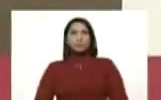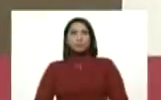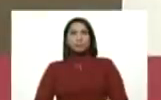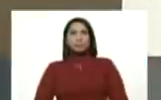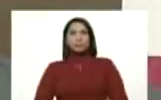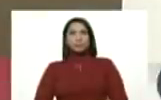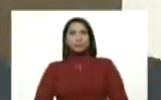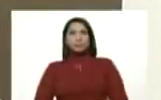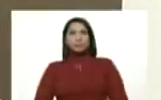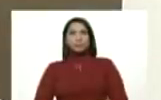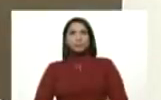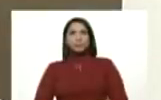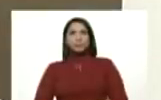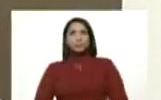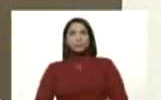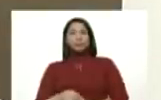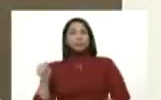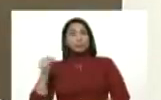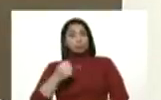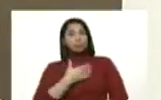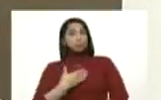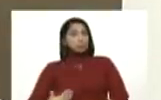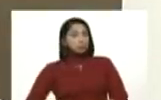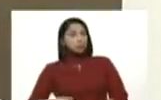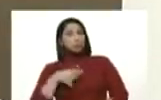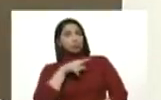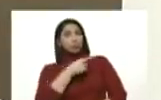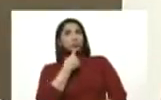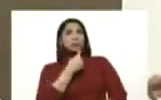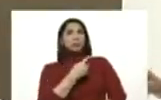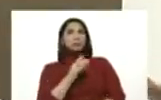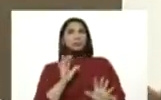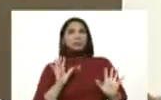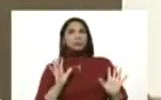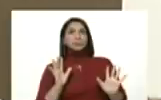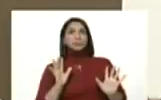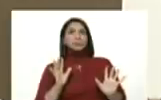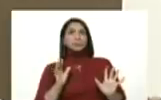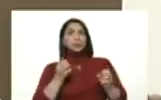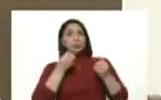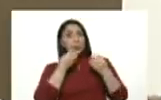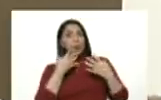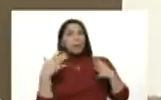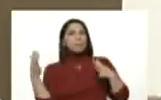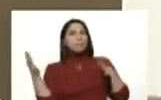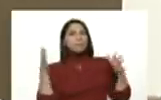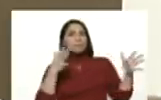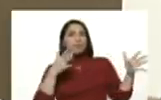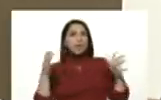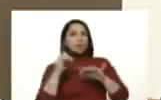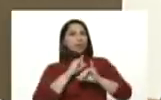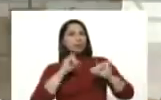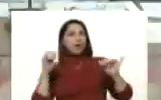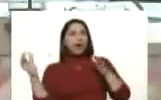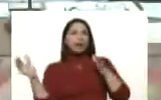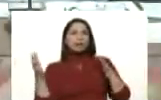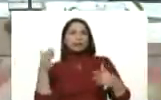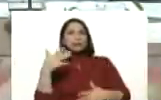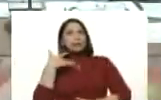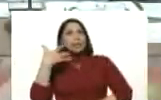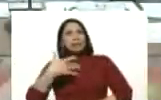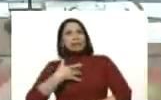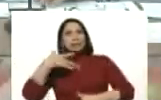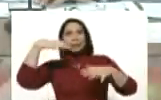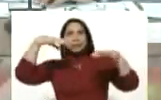Surjan... Sí, presidente. Bueno, ya usted estaba diciendo. Hay buen viento. Ya hay aires de lluvia. eso